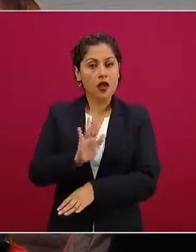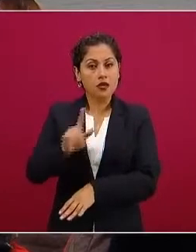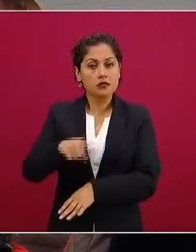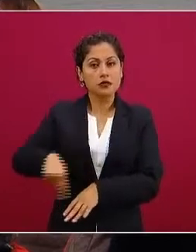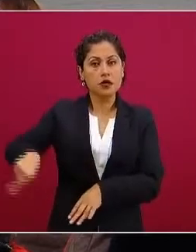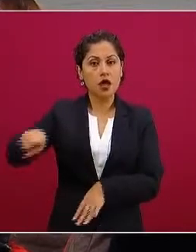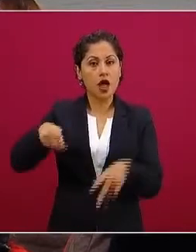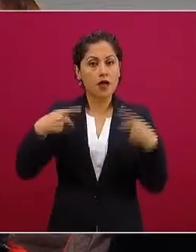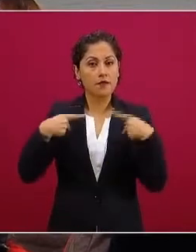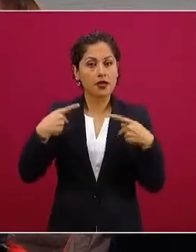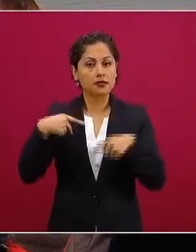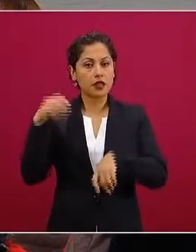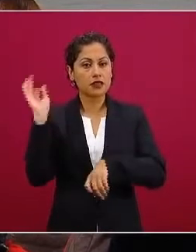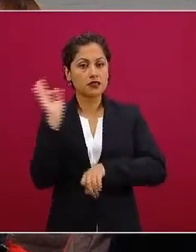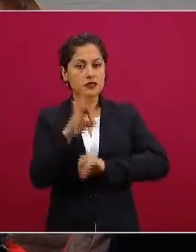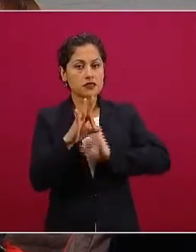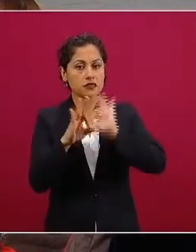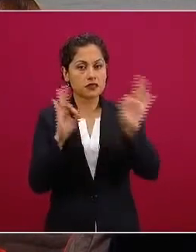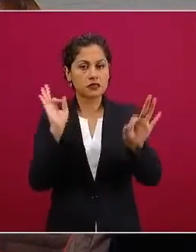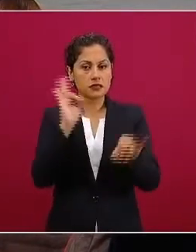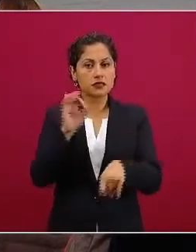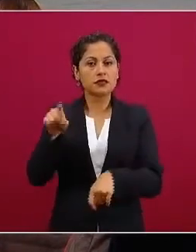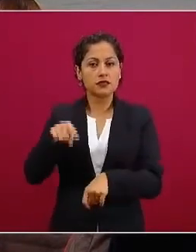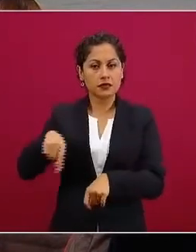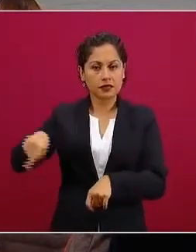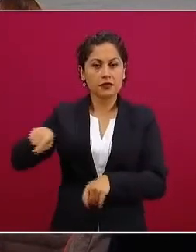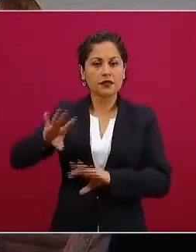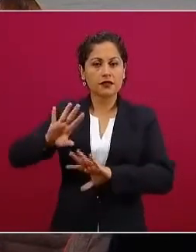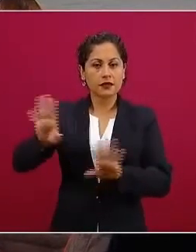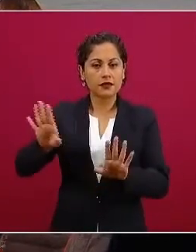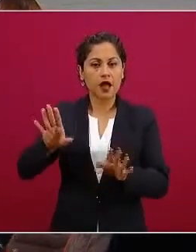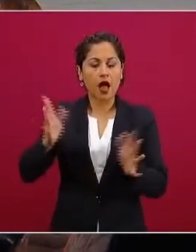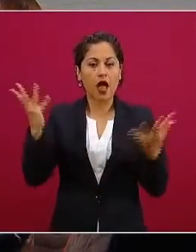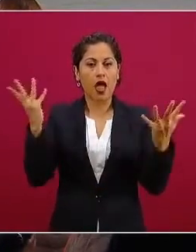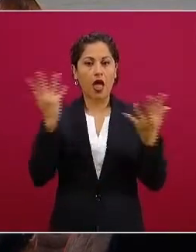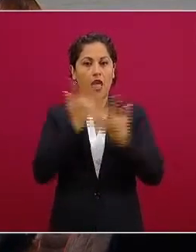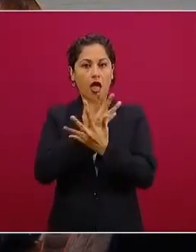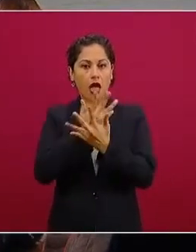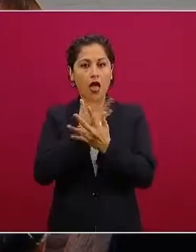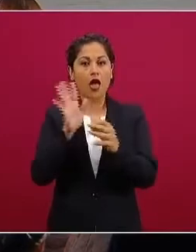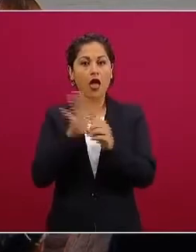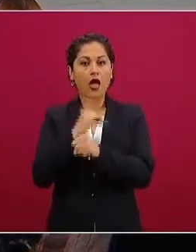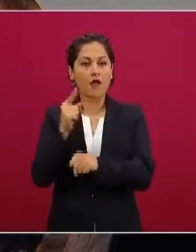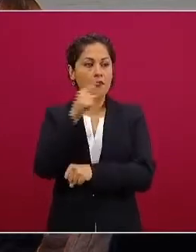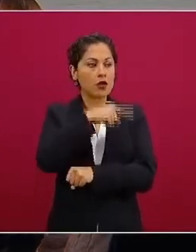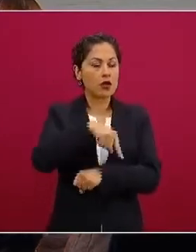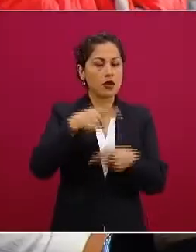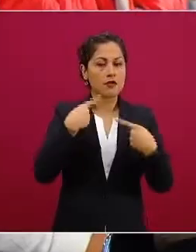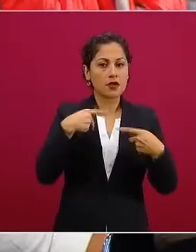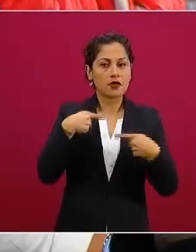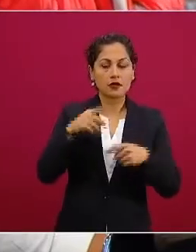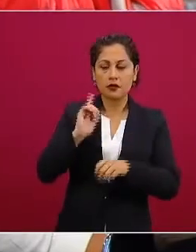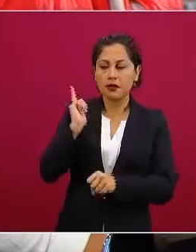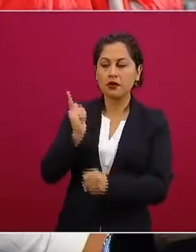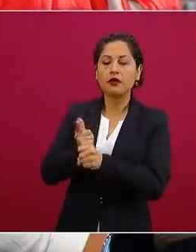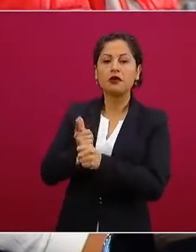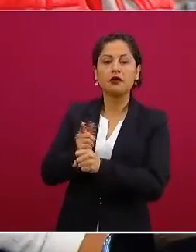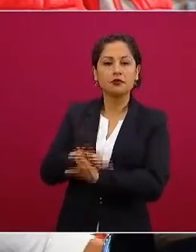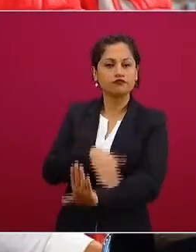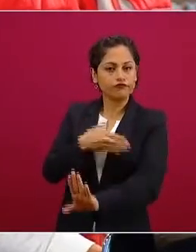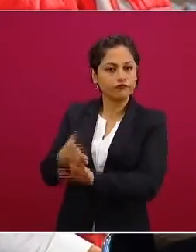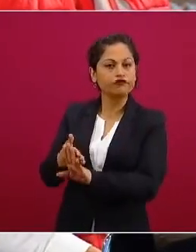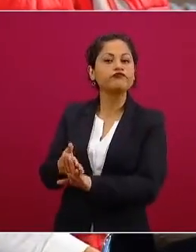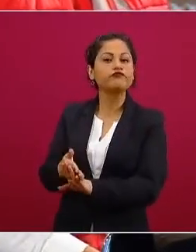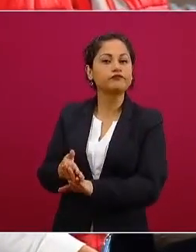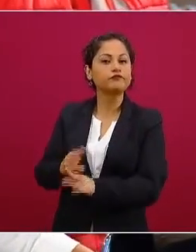está revirtiendo como que tiene un efecto de boomerang ya no hay